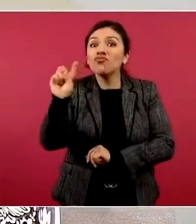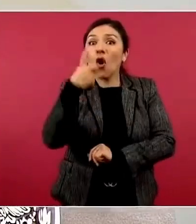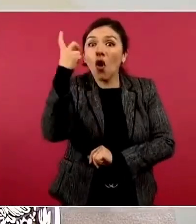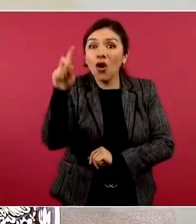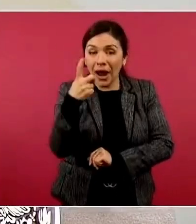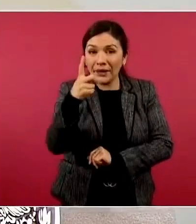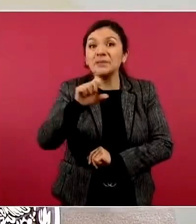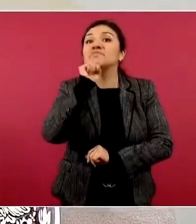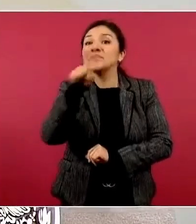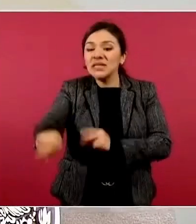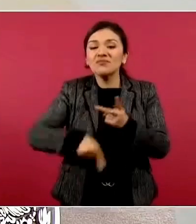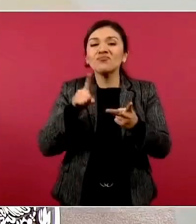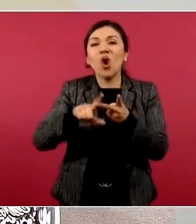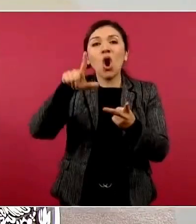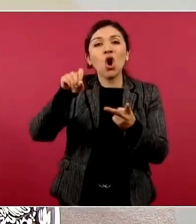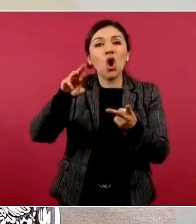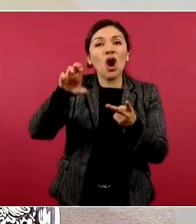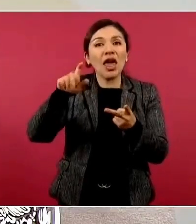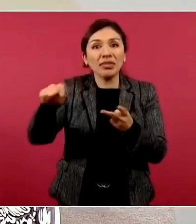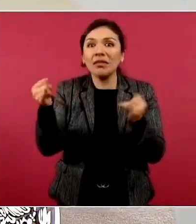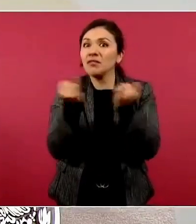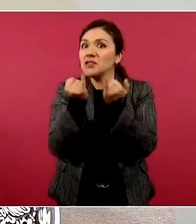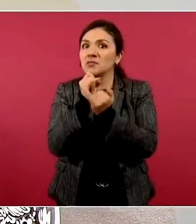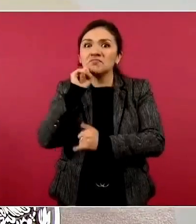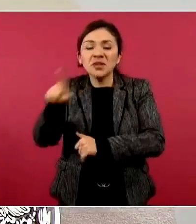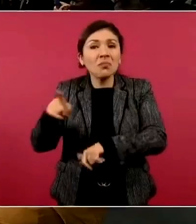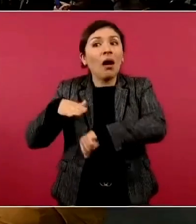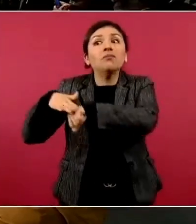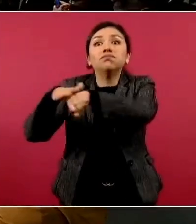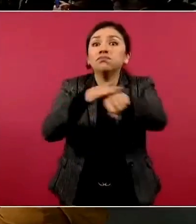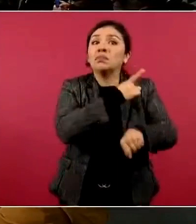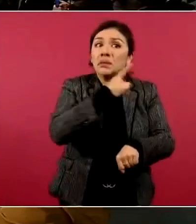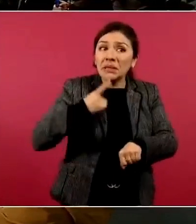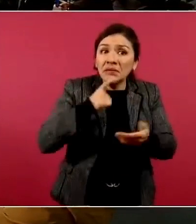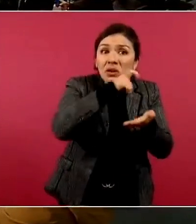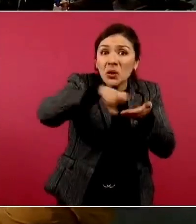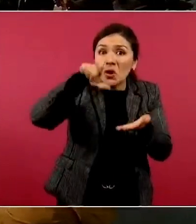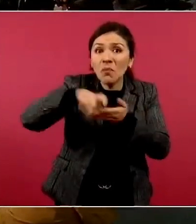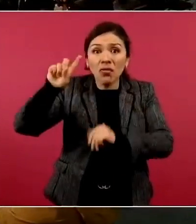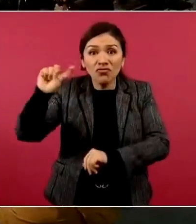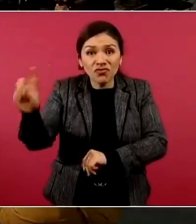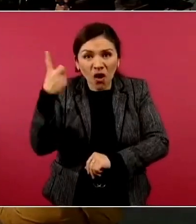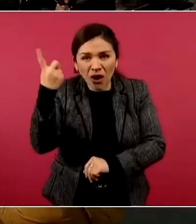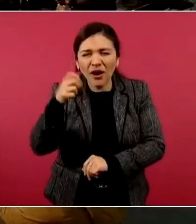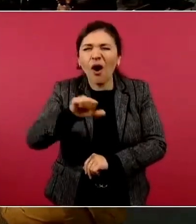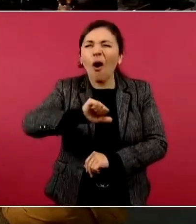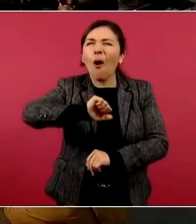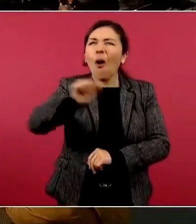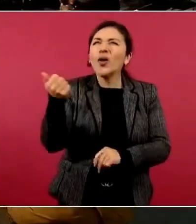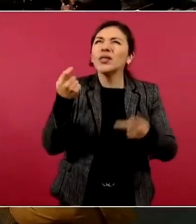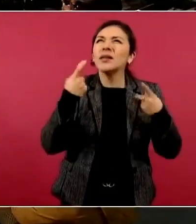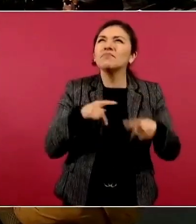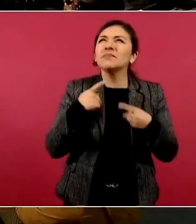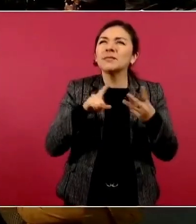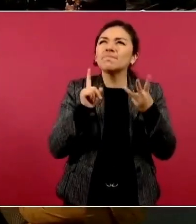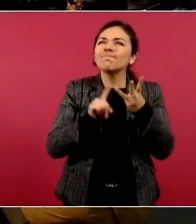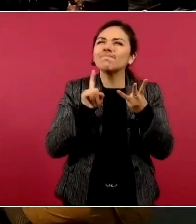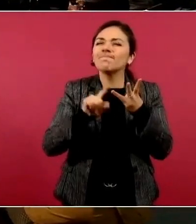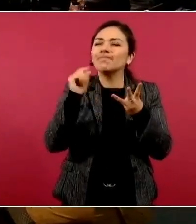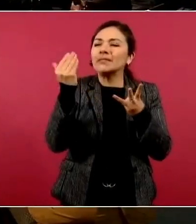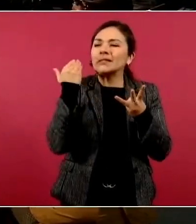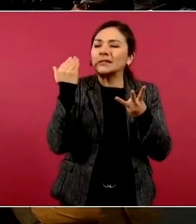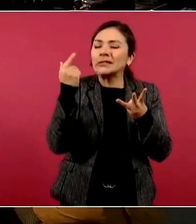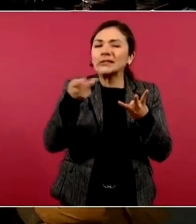Mola, que también llamaba a comprar dólares. Y hay otro, lo acaban de